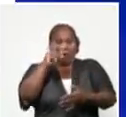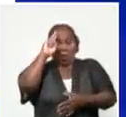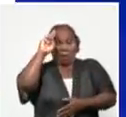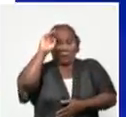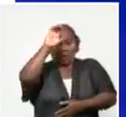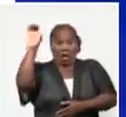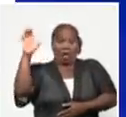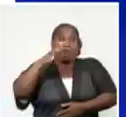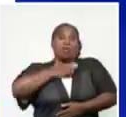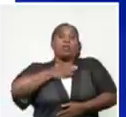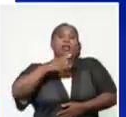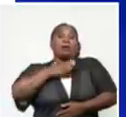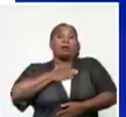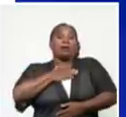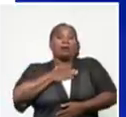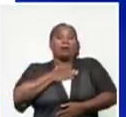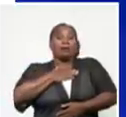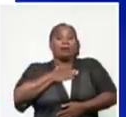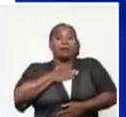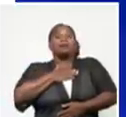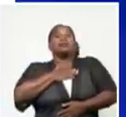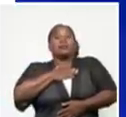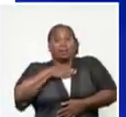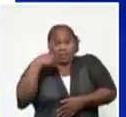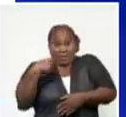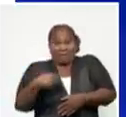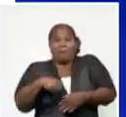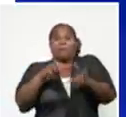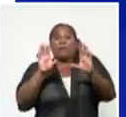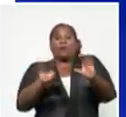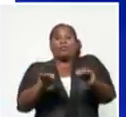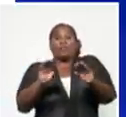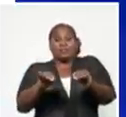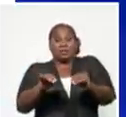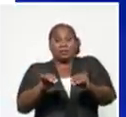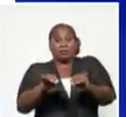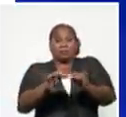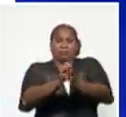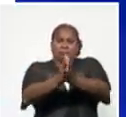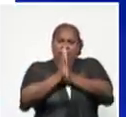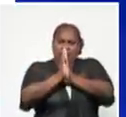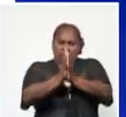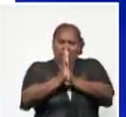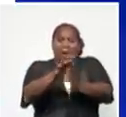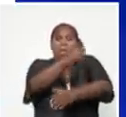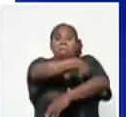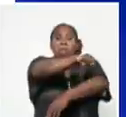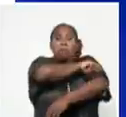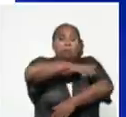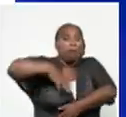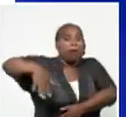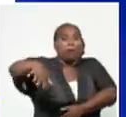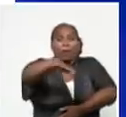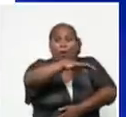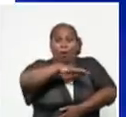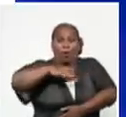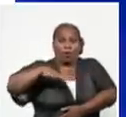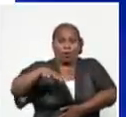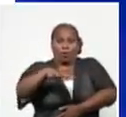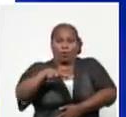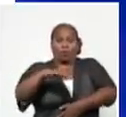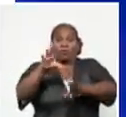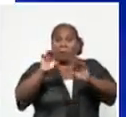Por lo tanto, tenemos que decir, y es nuestra alerta a nuestro pueblo, y aunque estamos refiriéndonos